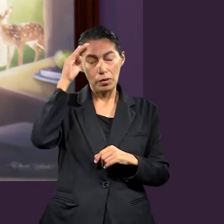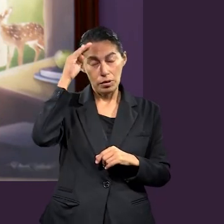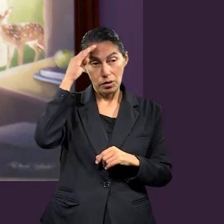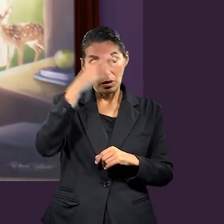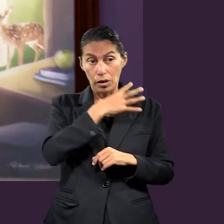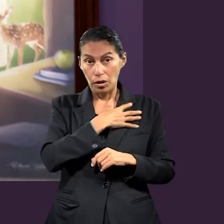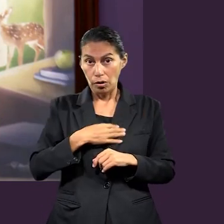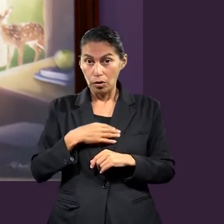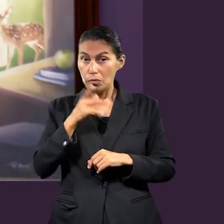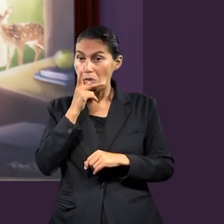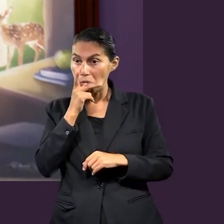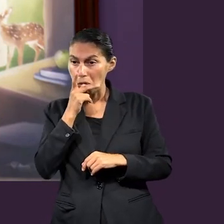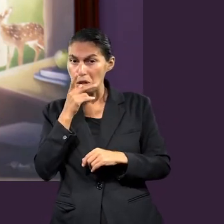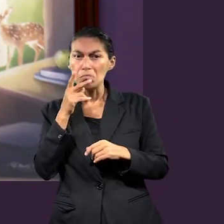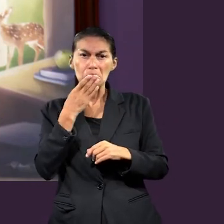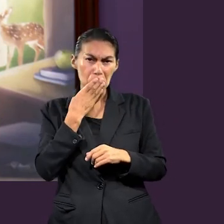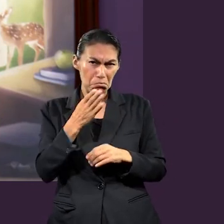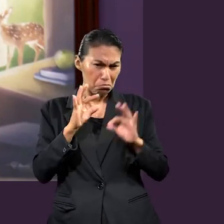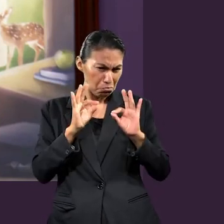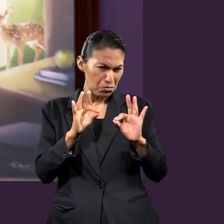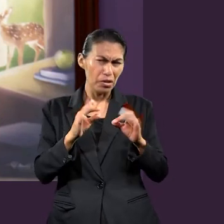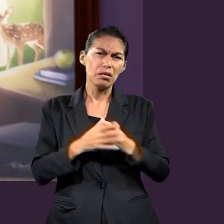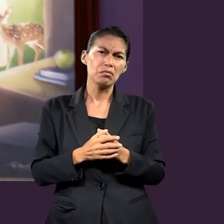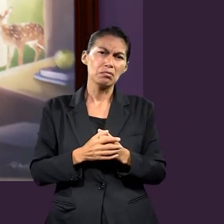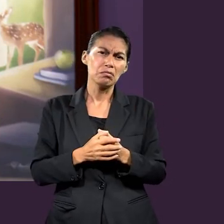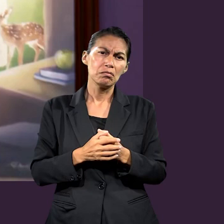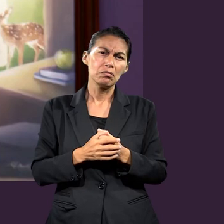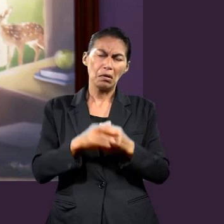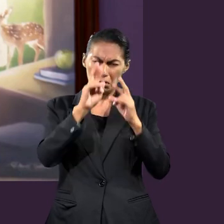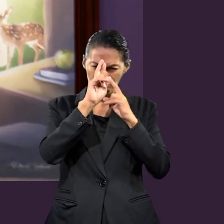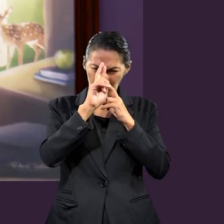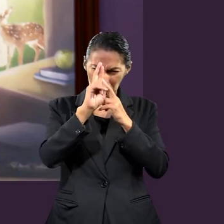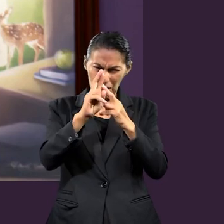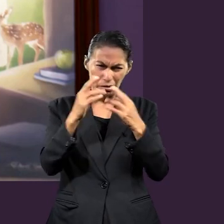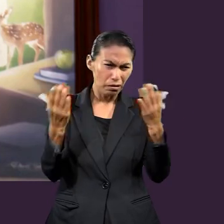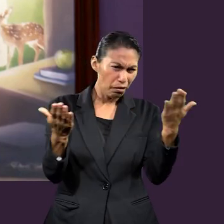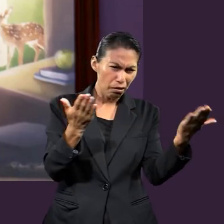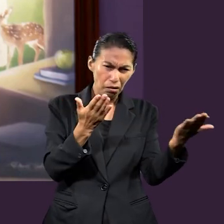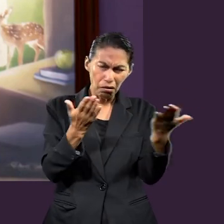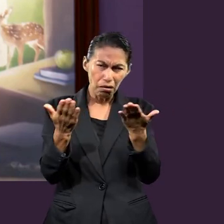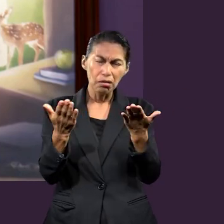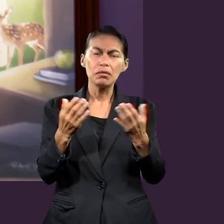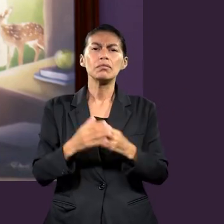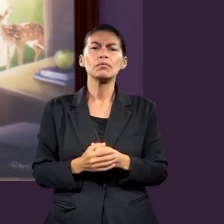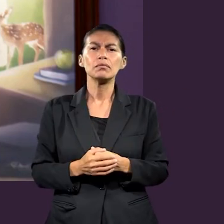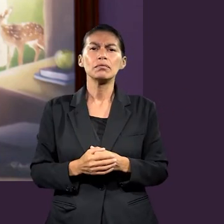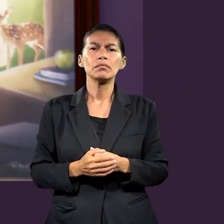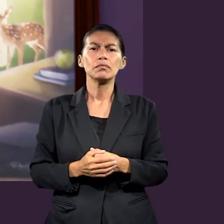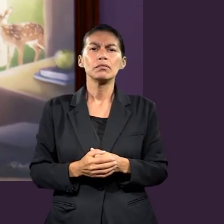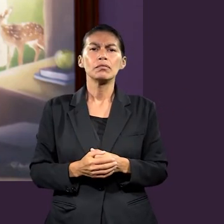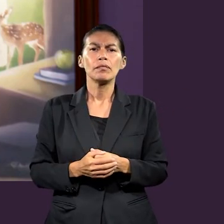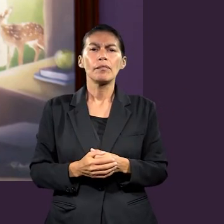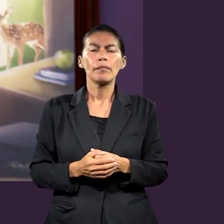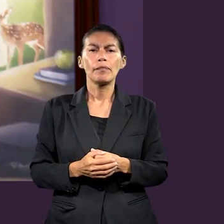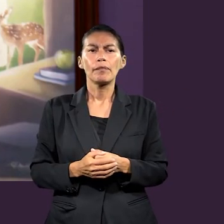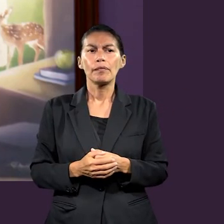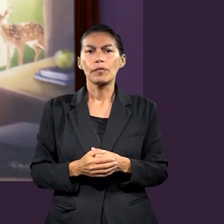hijos, a padres y de padres a hijos, pues esta dinámica parental y de hijos,